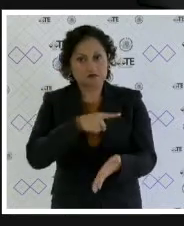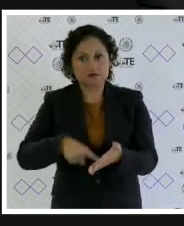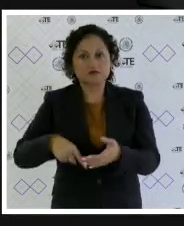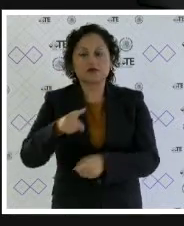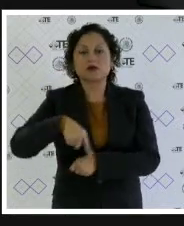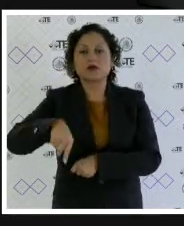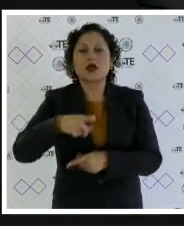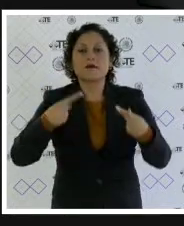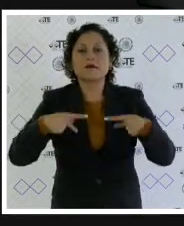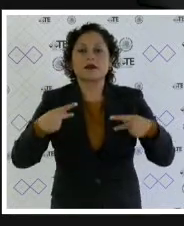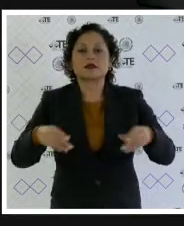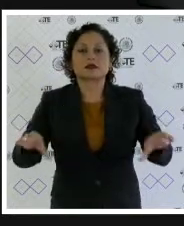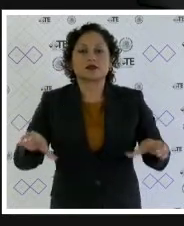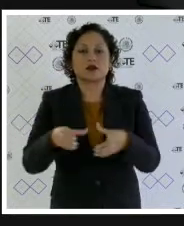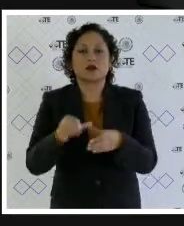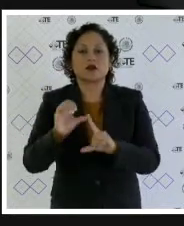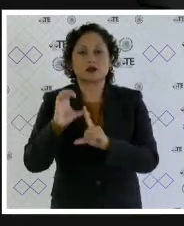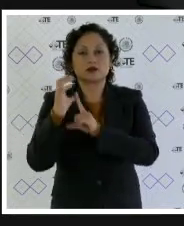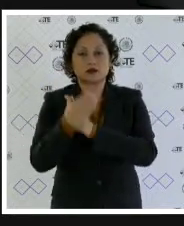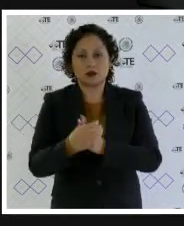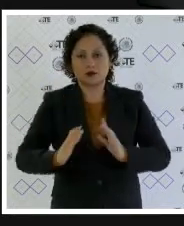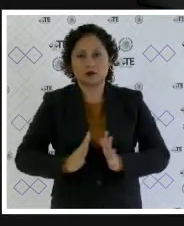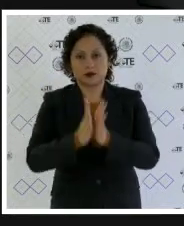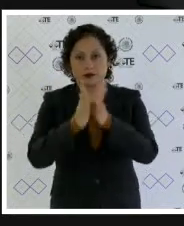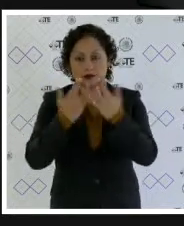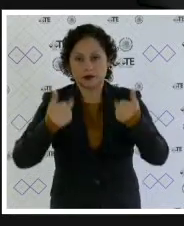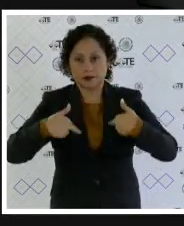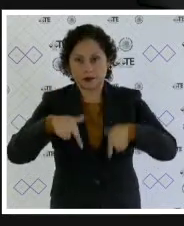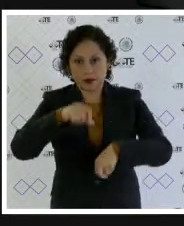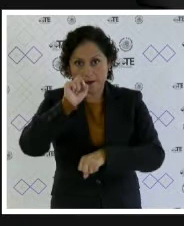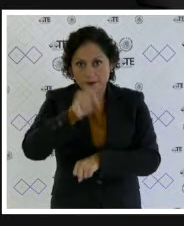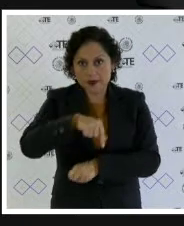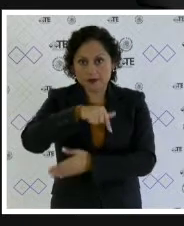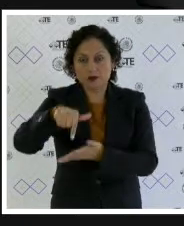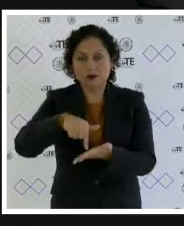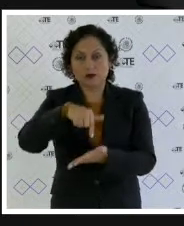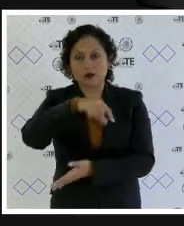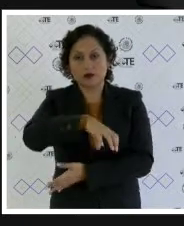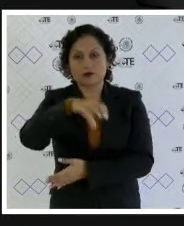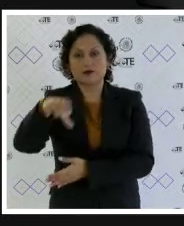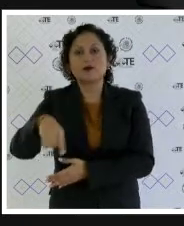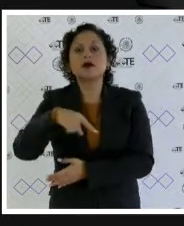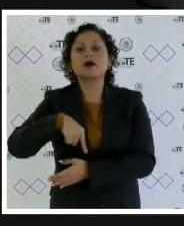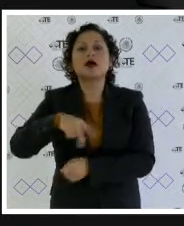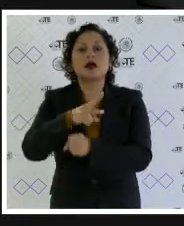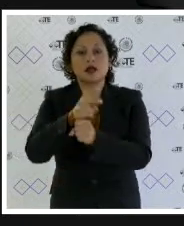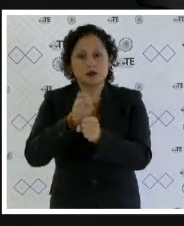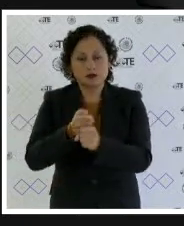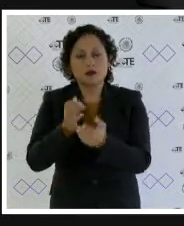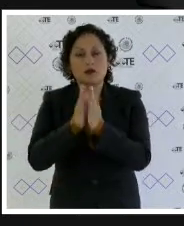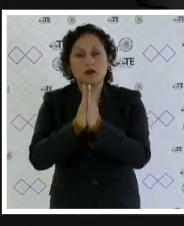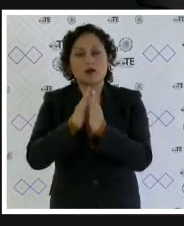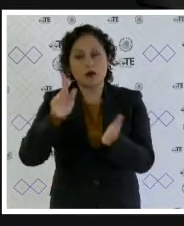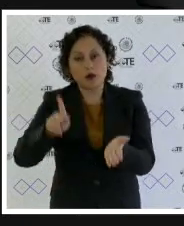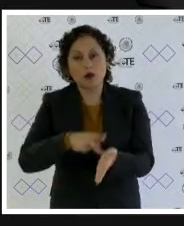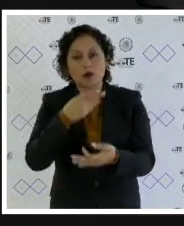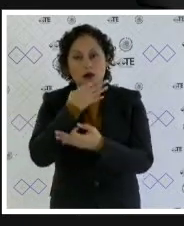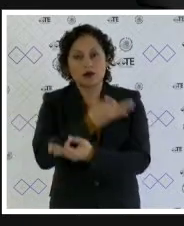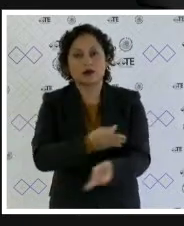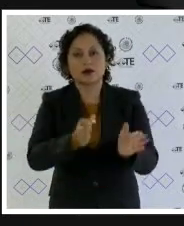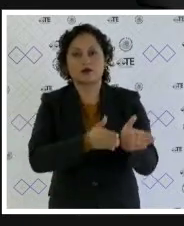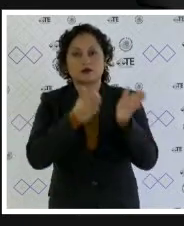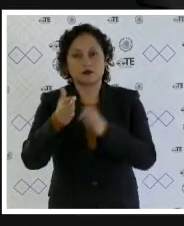las comisiones de participación comunitaria de esas unidades territoriales y asimismo se le ordena emita una jornada electiva extraordinaria así como